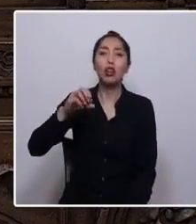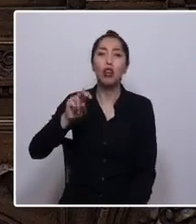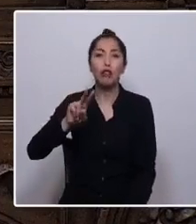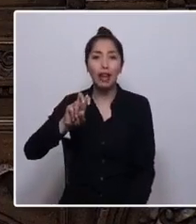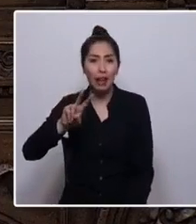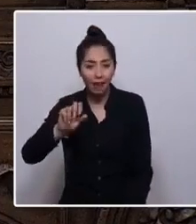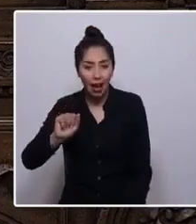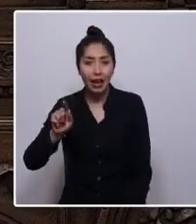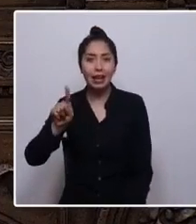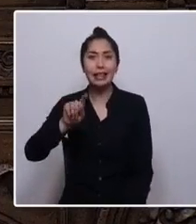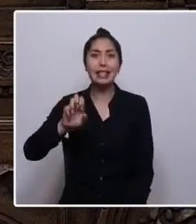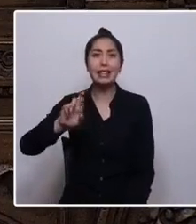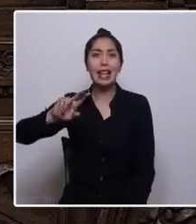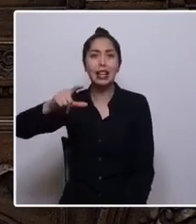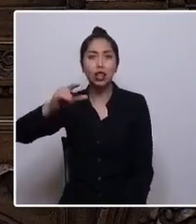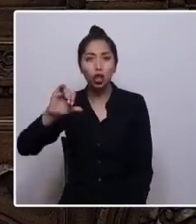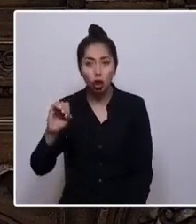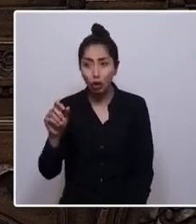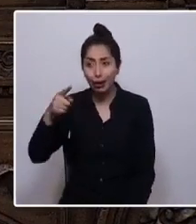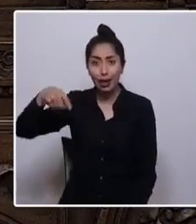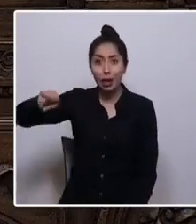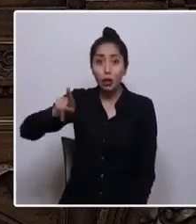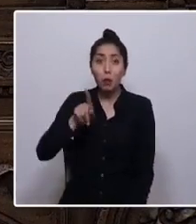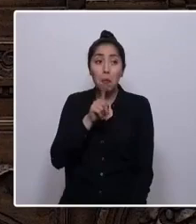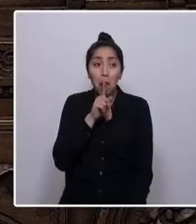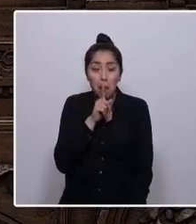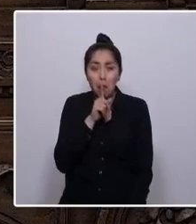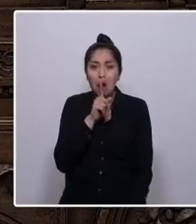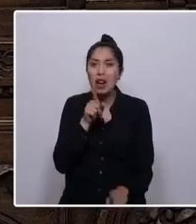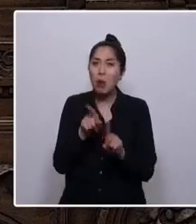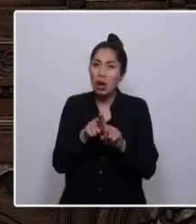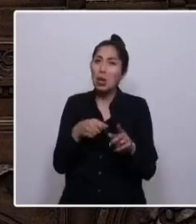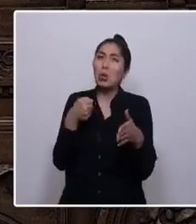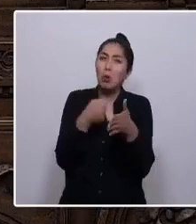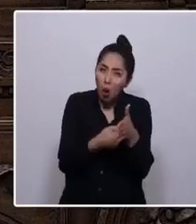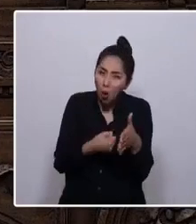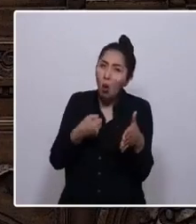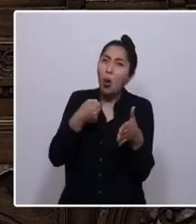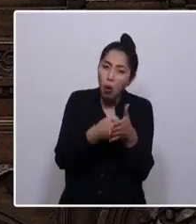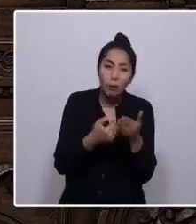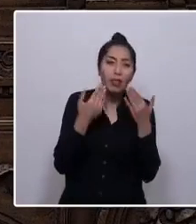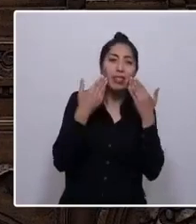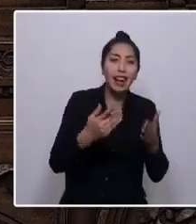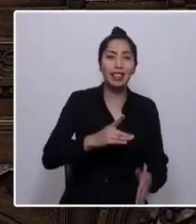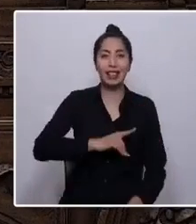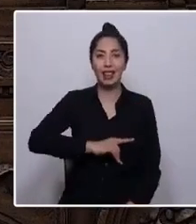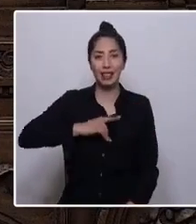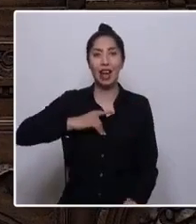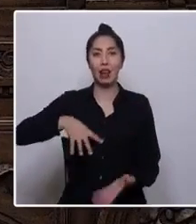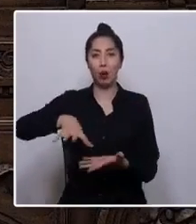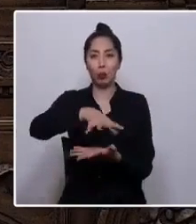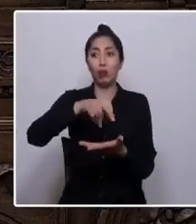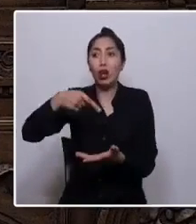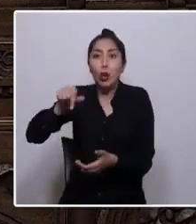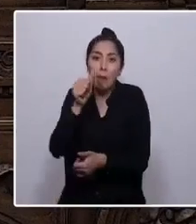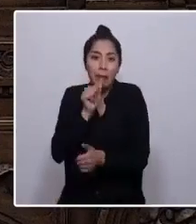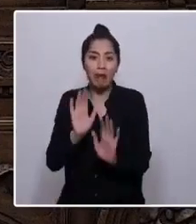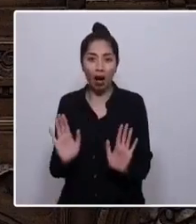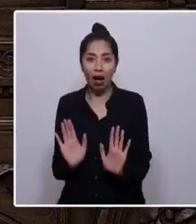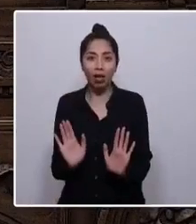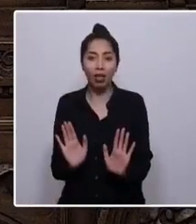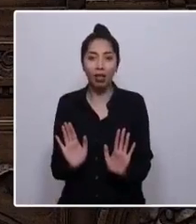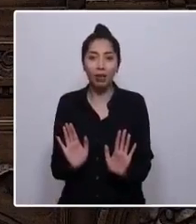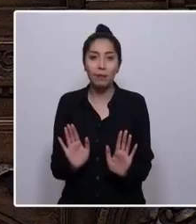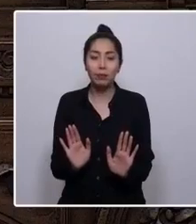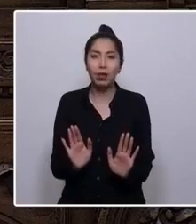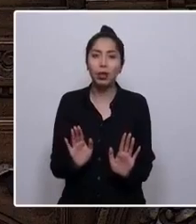que anónimamente lo dieron todo por darle dignidad a nuestros pueblos y nos legaron la tarea de no